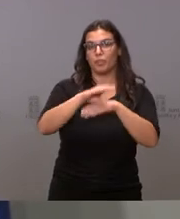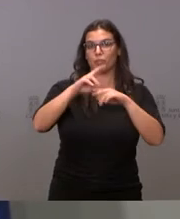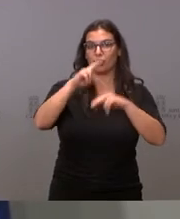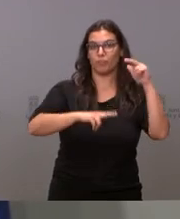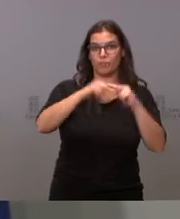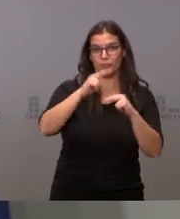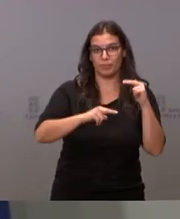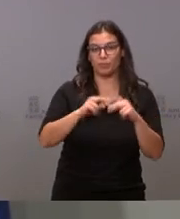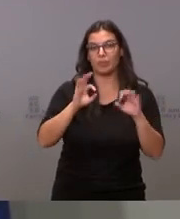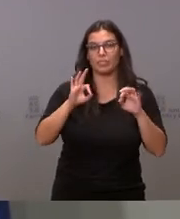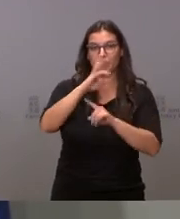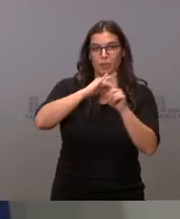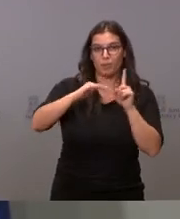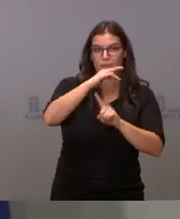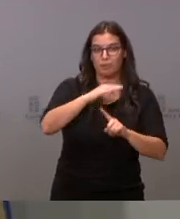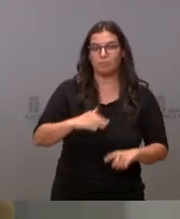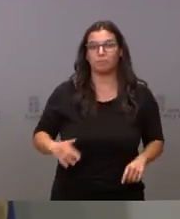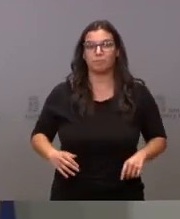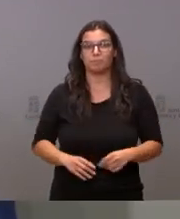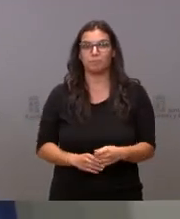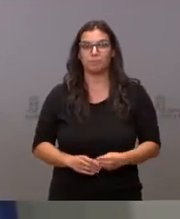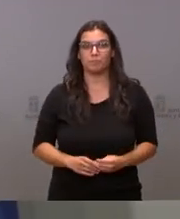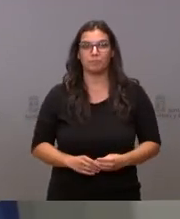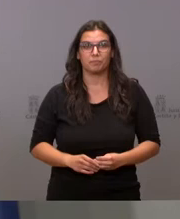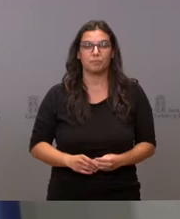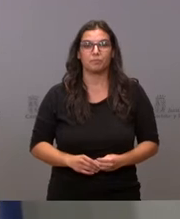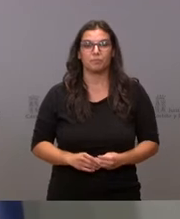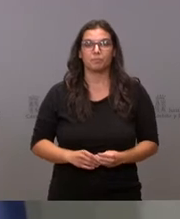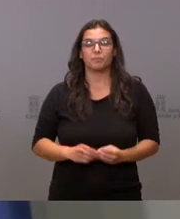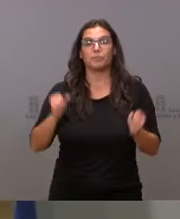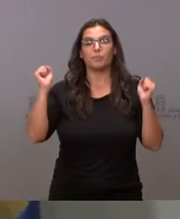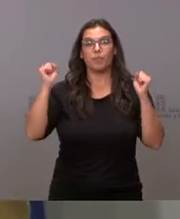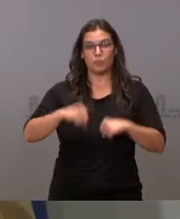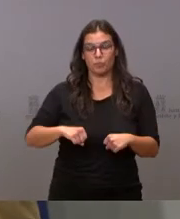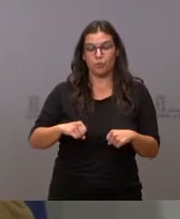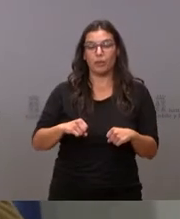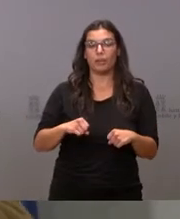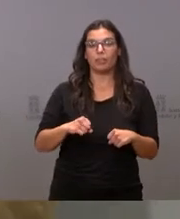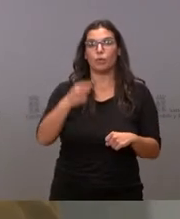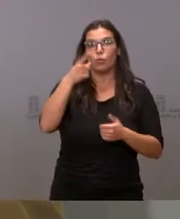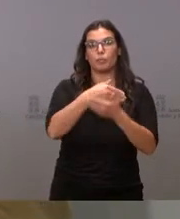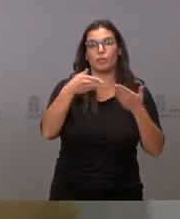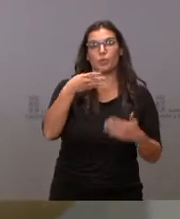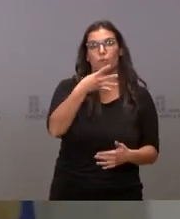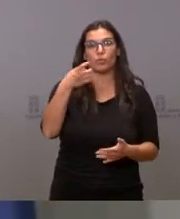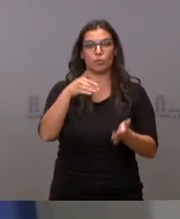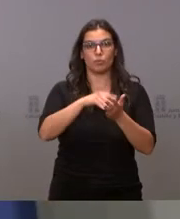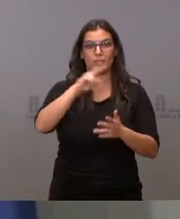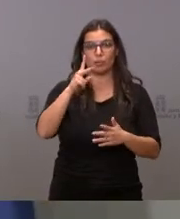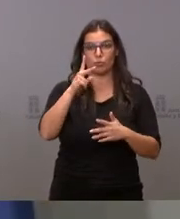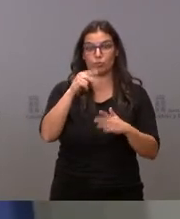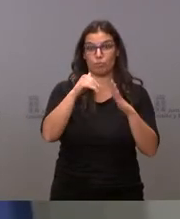y Medio Ambiente, que aprueba más de 1.400.000 euros